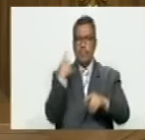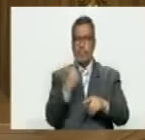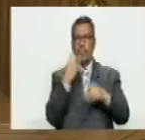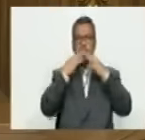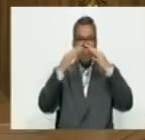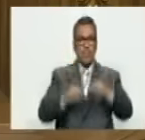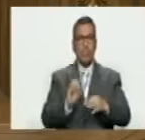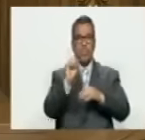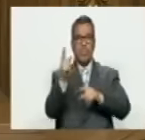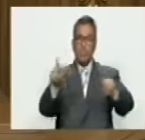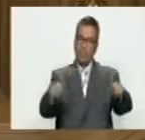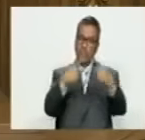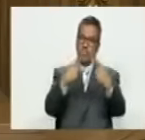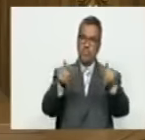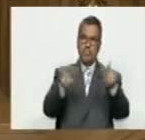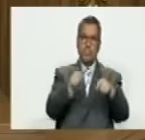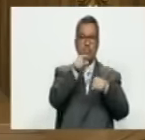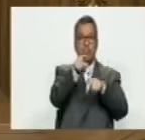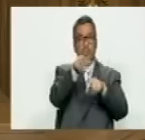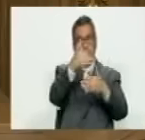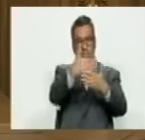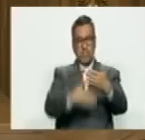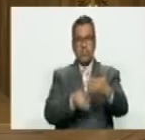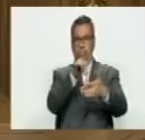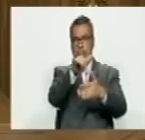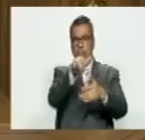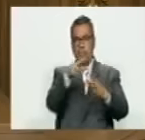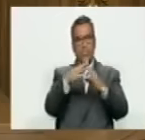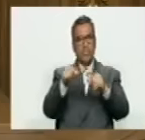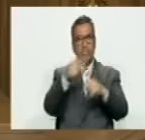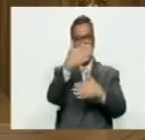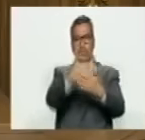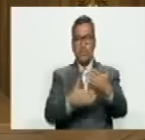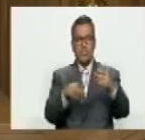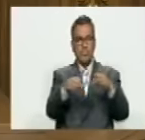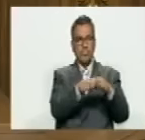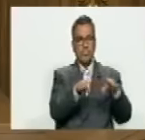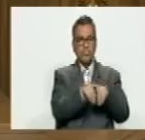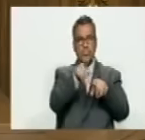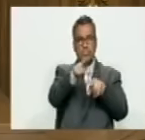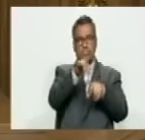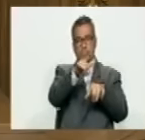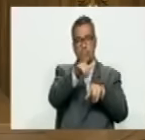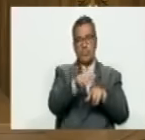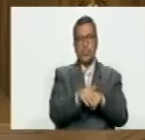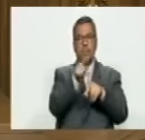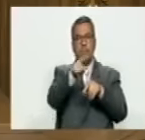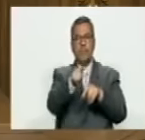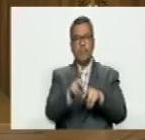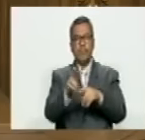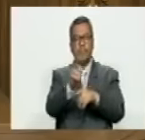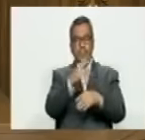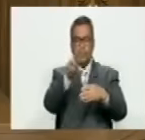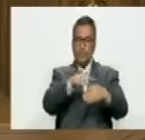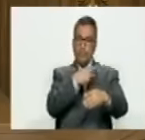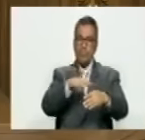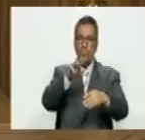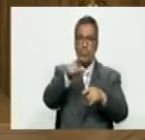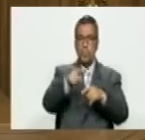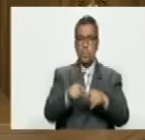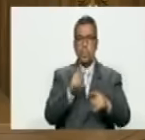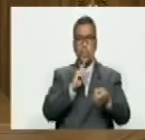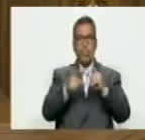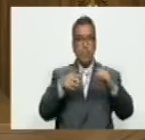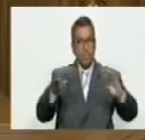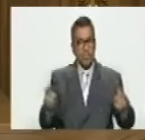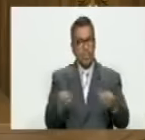en realidad hay un director de orquesta y tienen una misma partitura están partiendo de la misma pieza musical y por eso hay una cierta